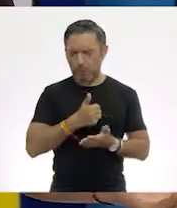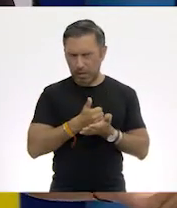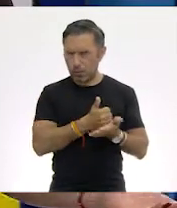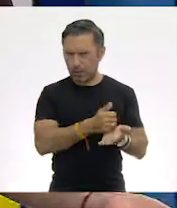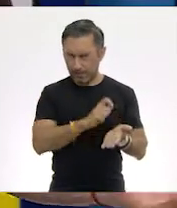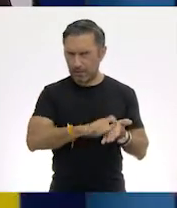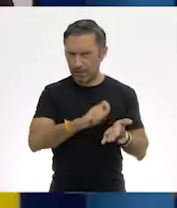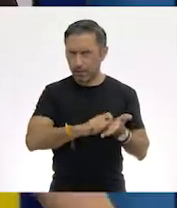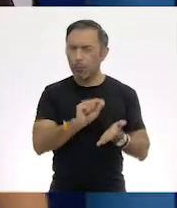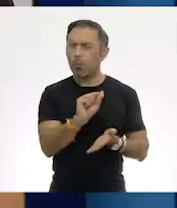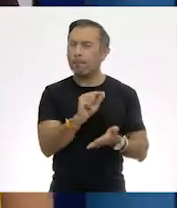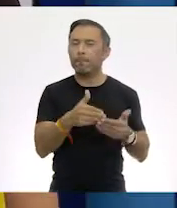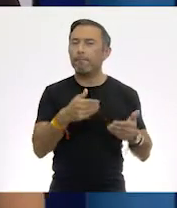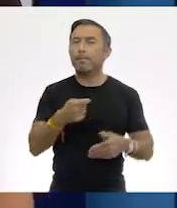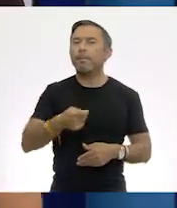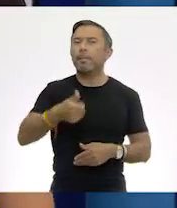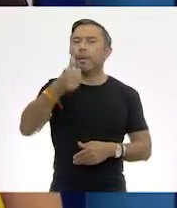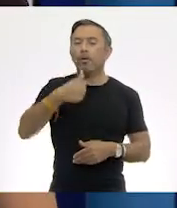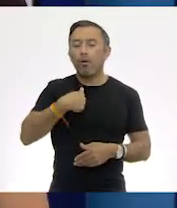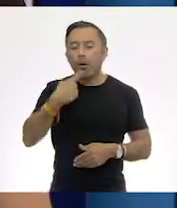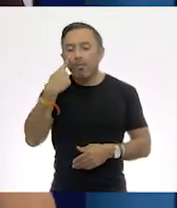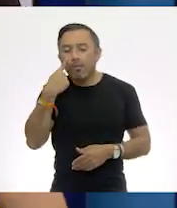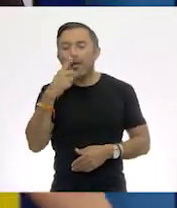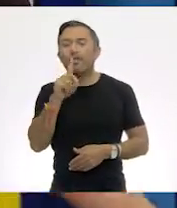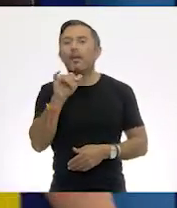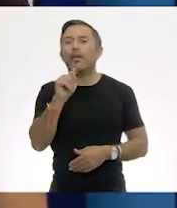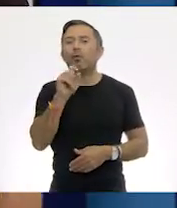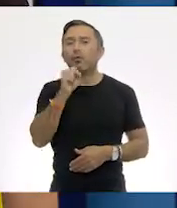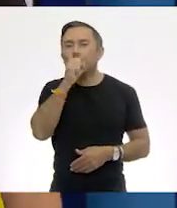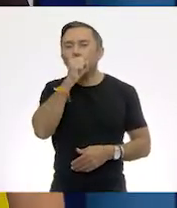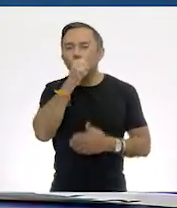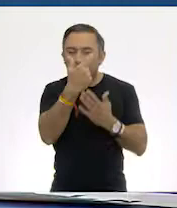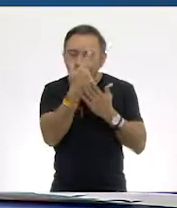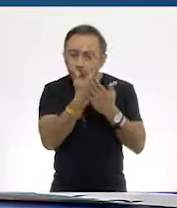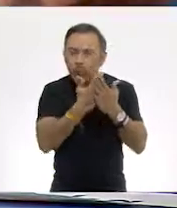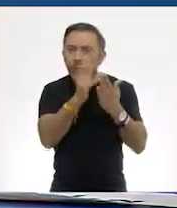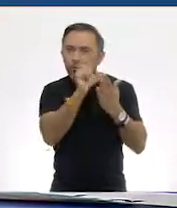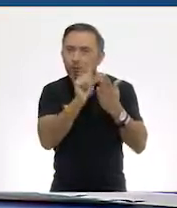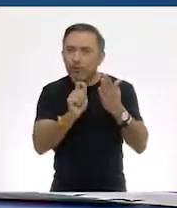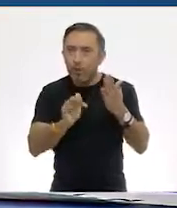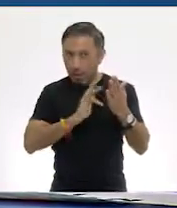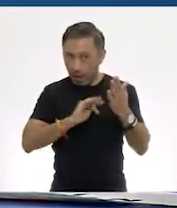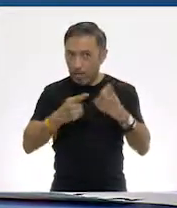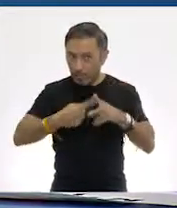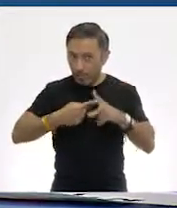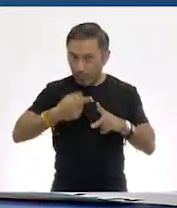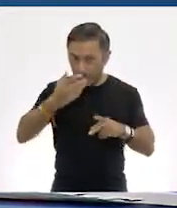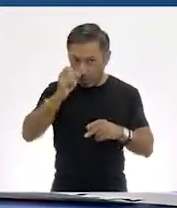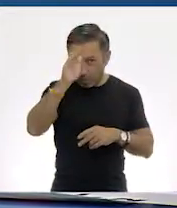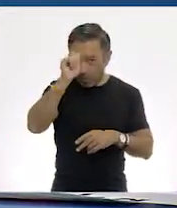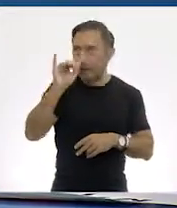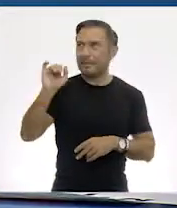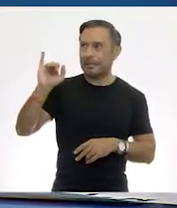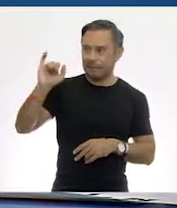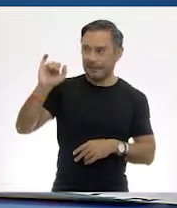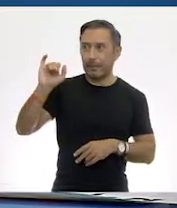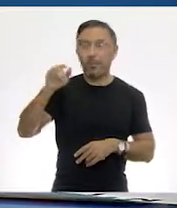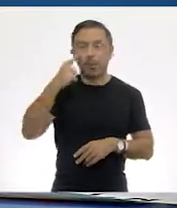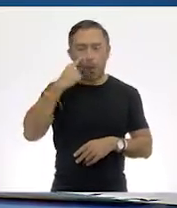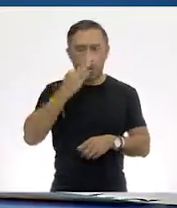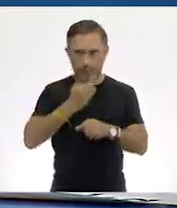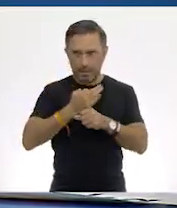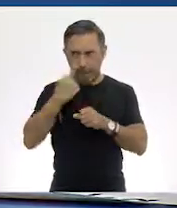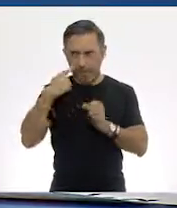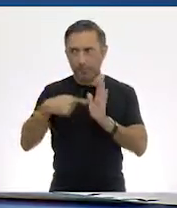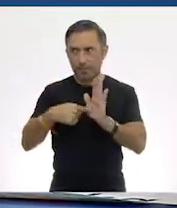primero necesitamos los datos para saber qué operación vamos a hacer, ¿no lo crees? Sí, sí, sí, sí, sí, maestra. Mira, vamos a ponerlo acá con el ejemplo.